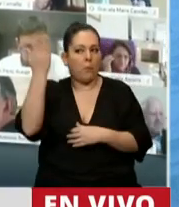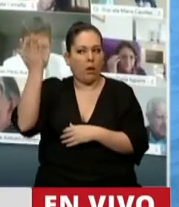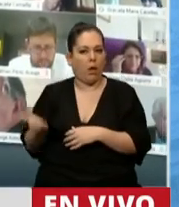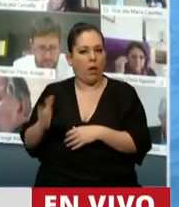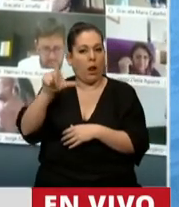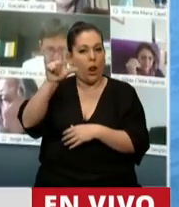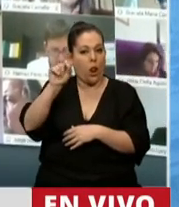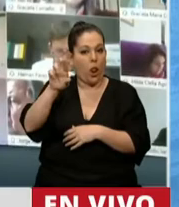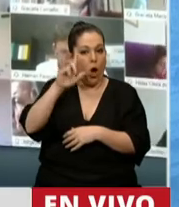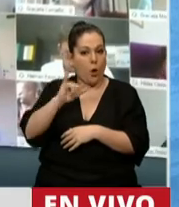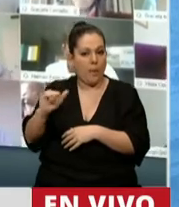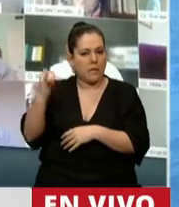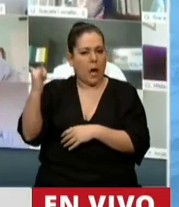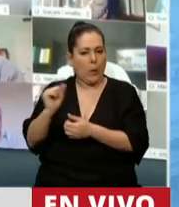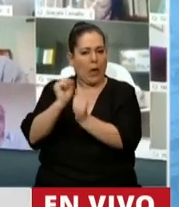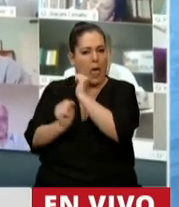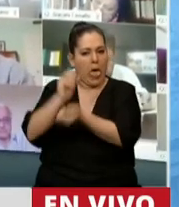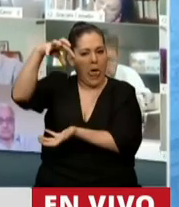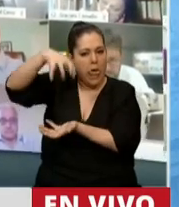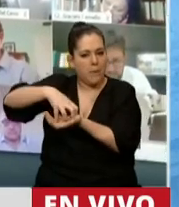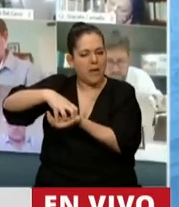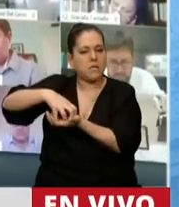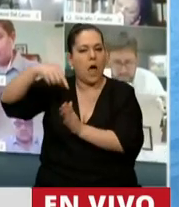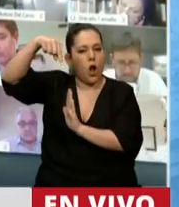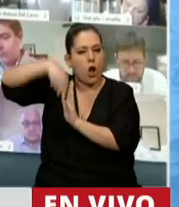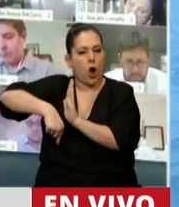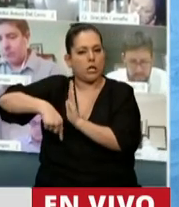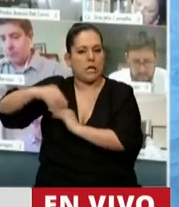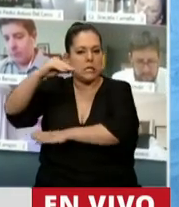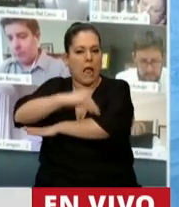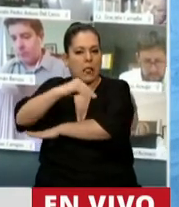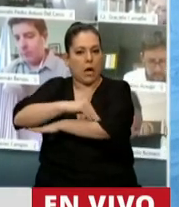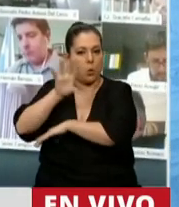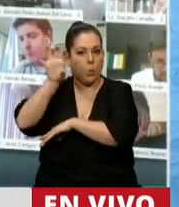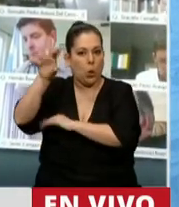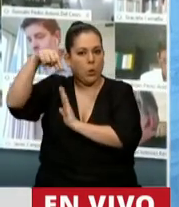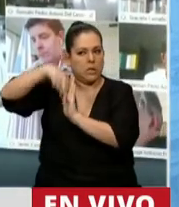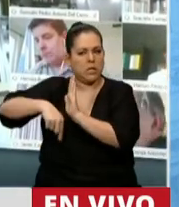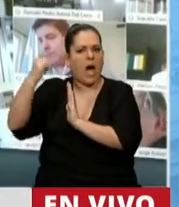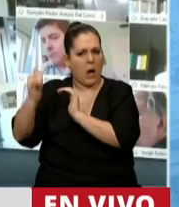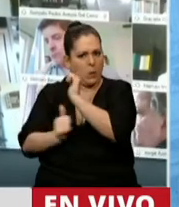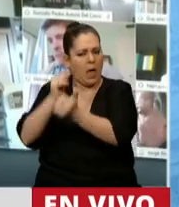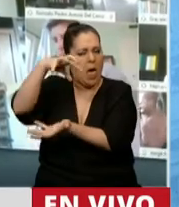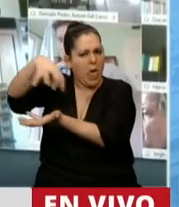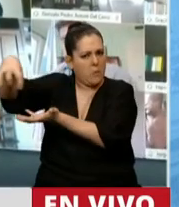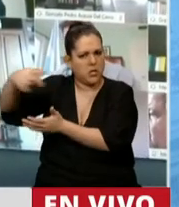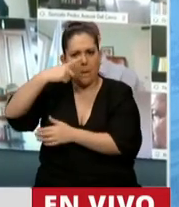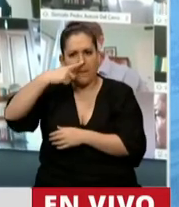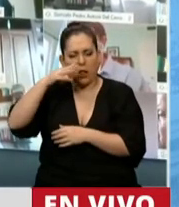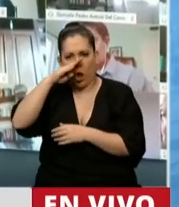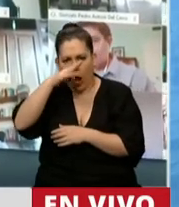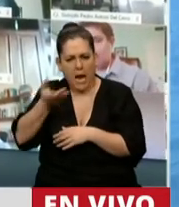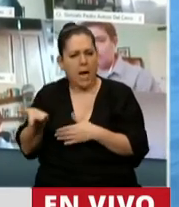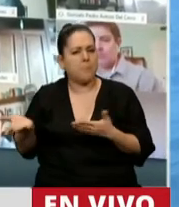áreas petroleras concesionadas en el norte de Santa Cruz cuando no tenía experiencia en la materia, gobierno del gobernador